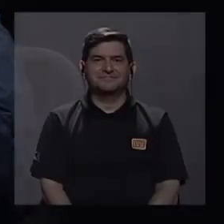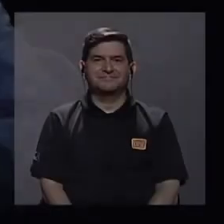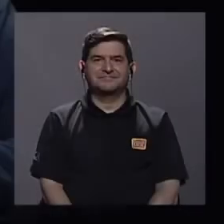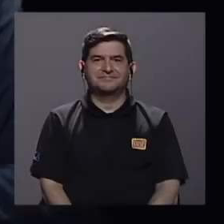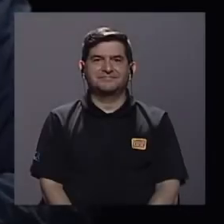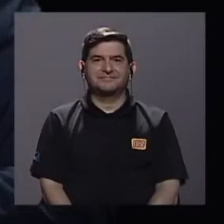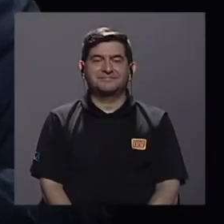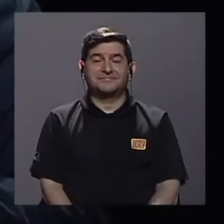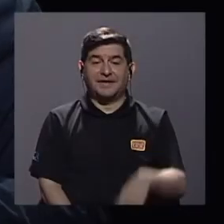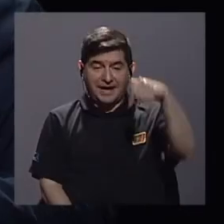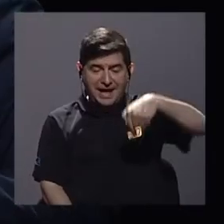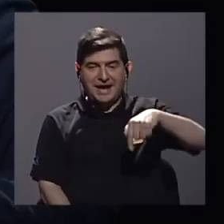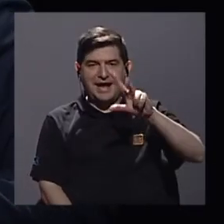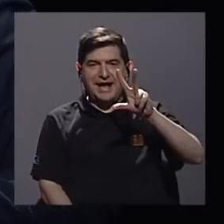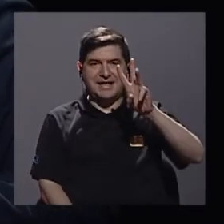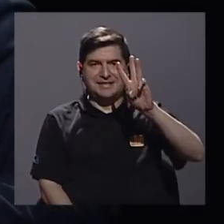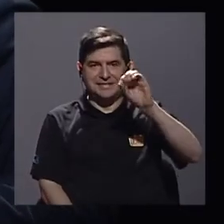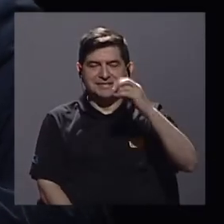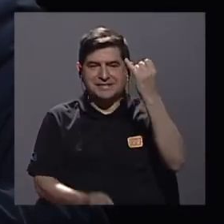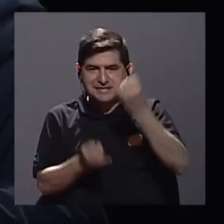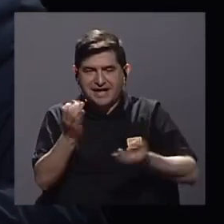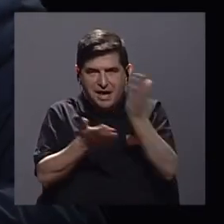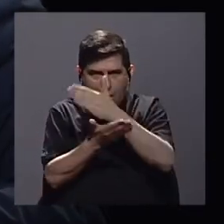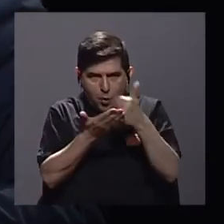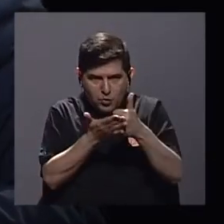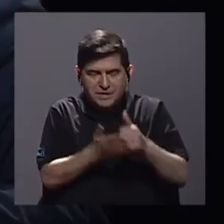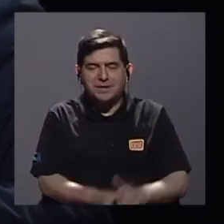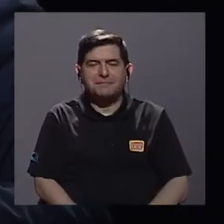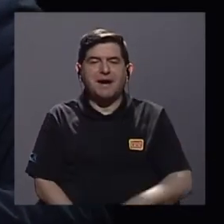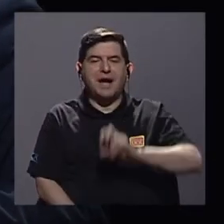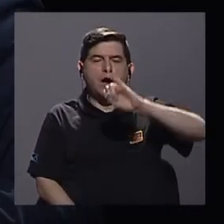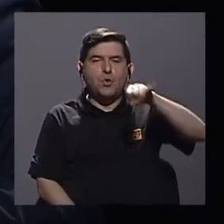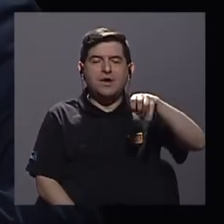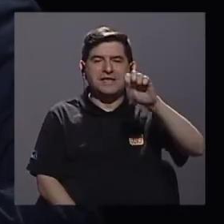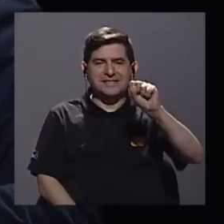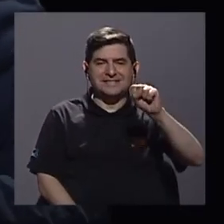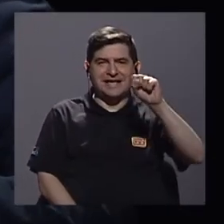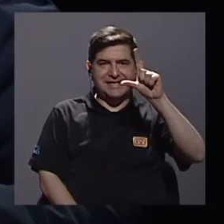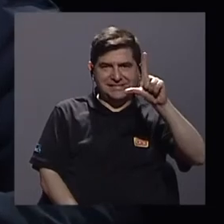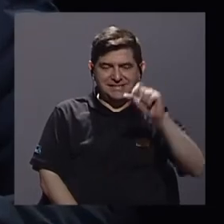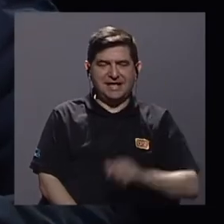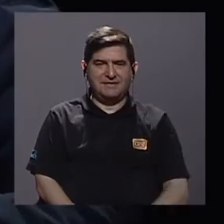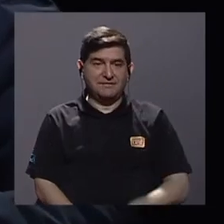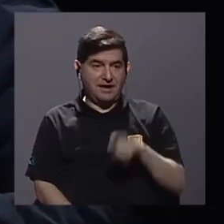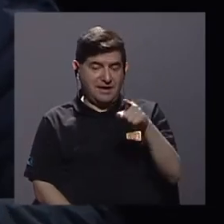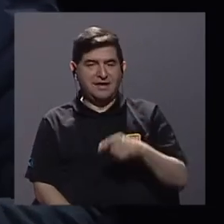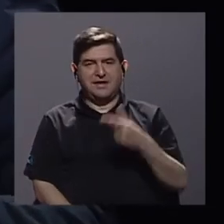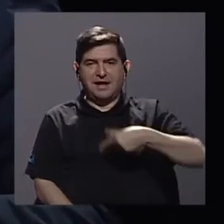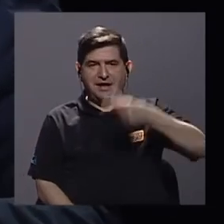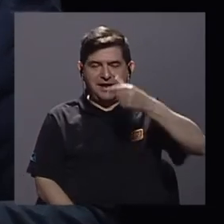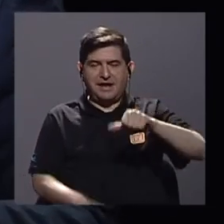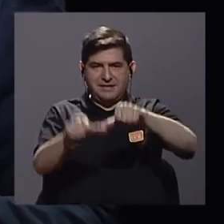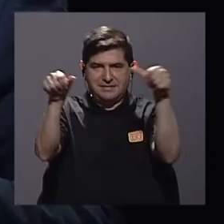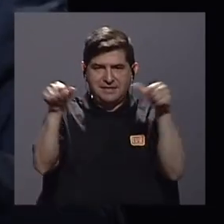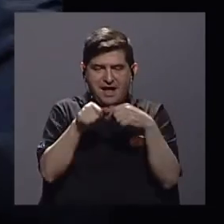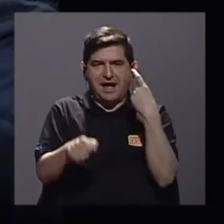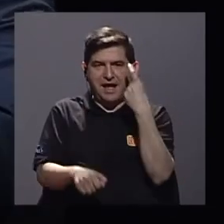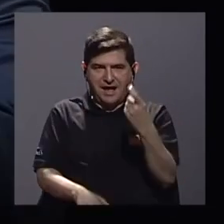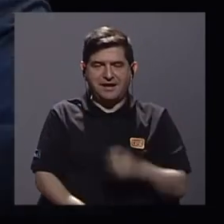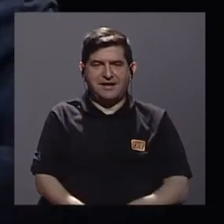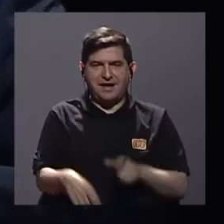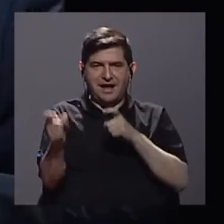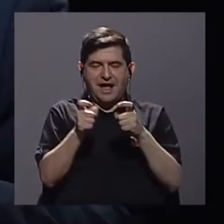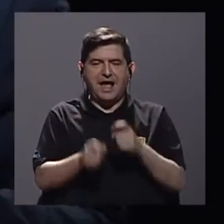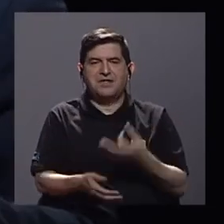Arrancamos en esta mesa de 360 en este último bloque con doña Julissa Sáenz-Leiva, quien es gerente de área de fiscalización de la